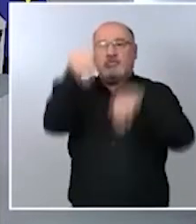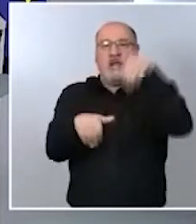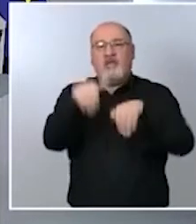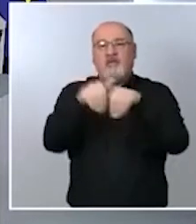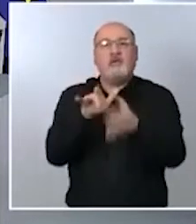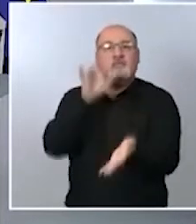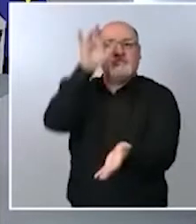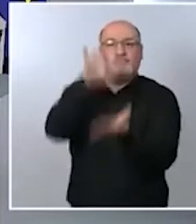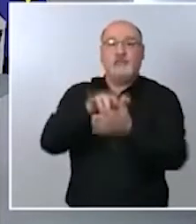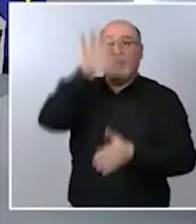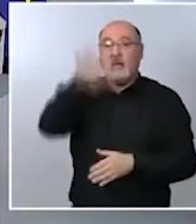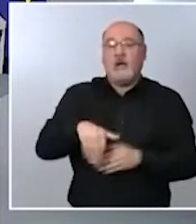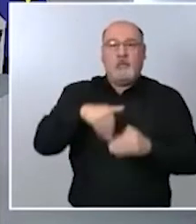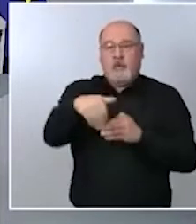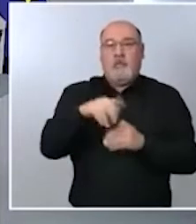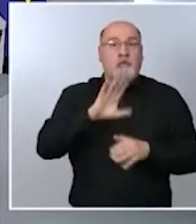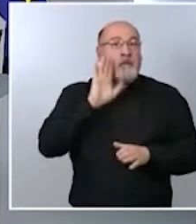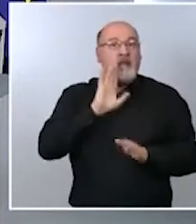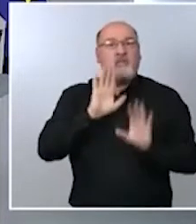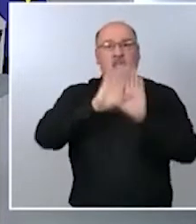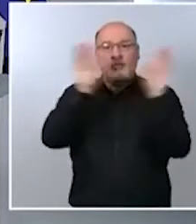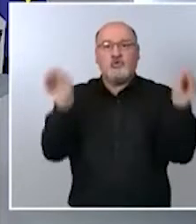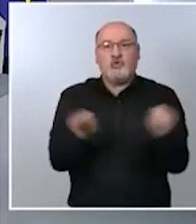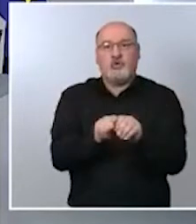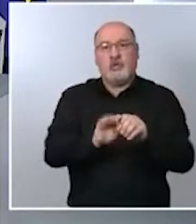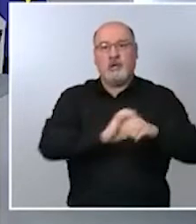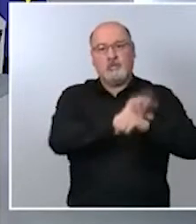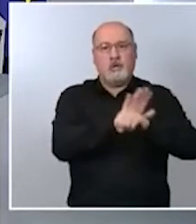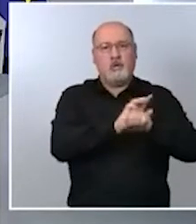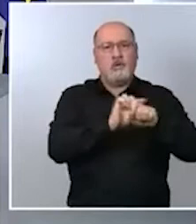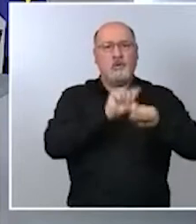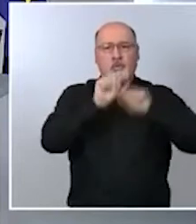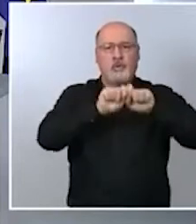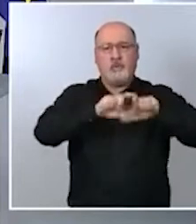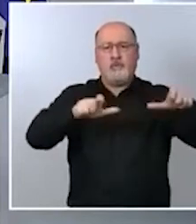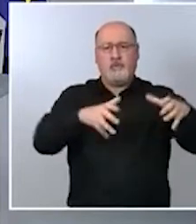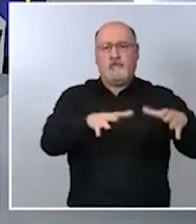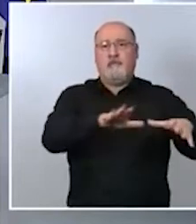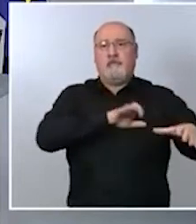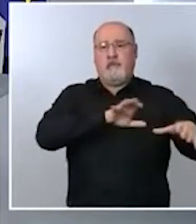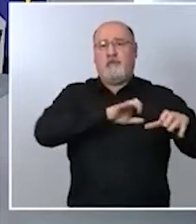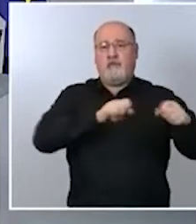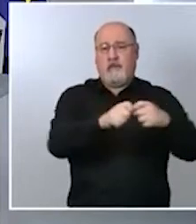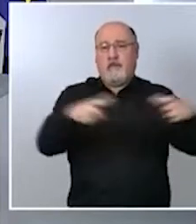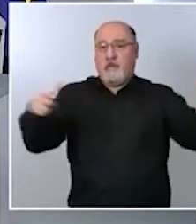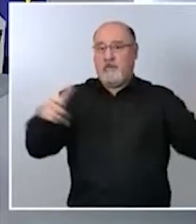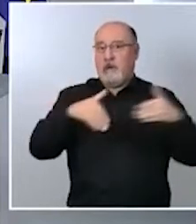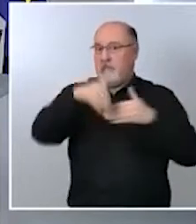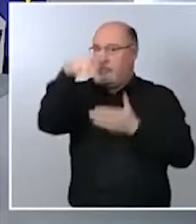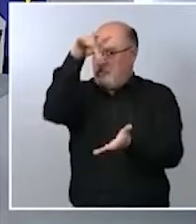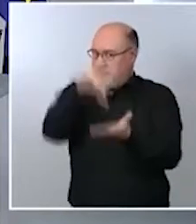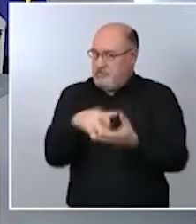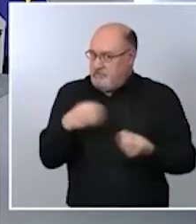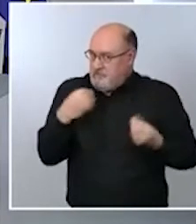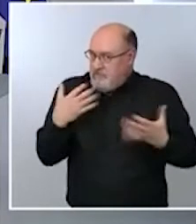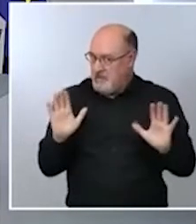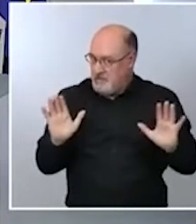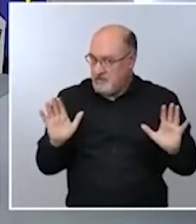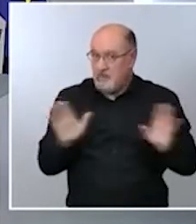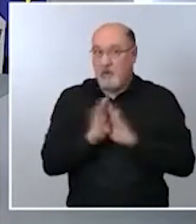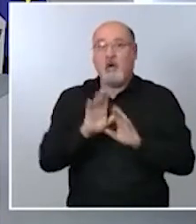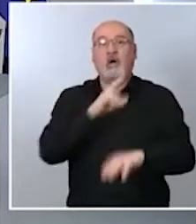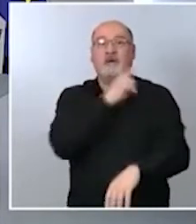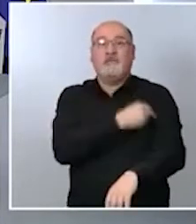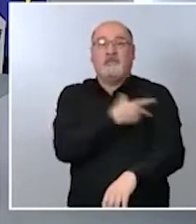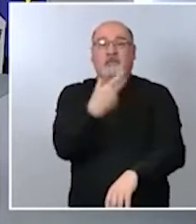índice de contagios a pesar de la aceleración que se está dando en la vacunación y por